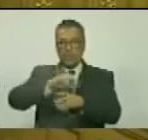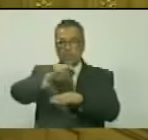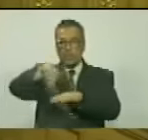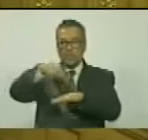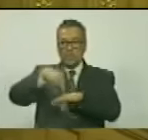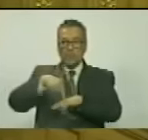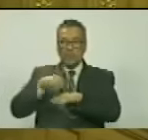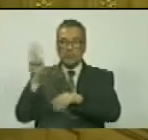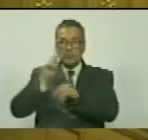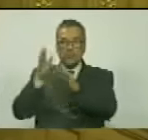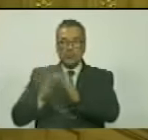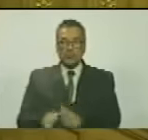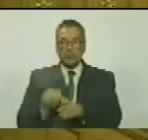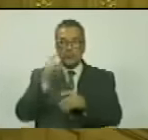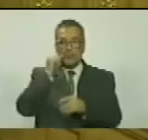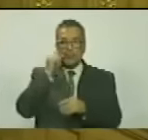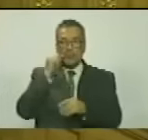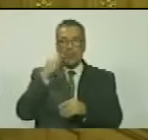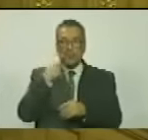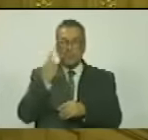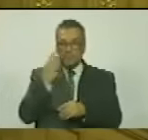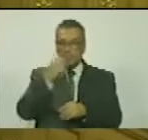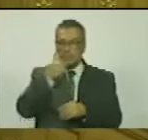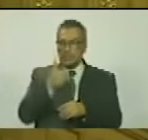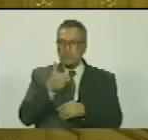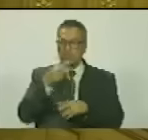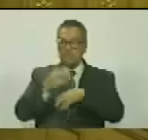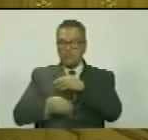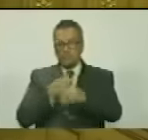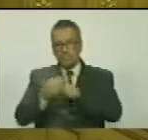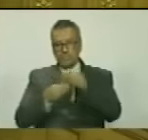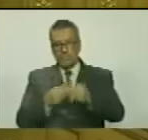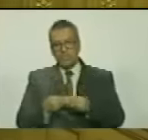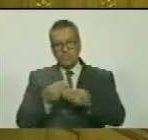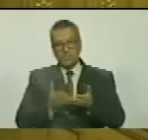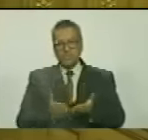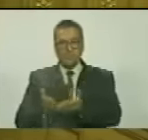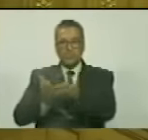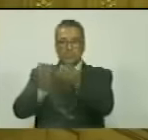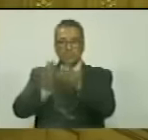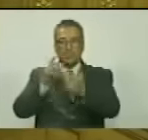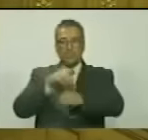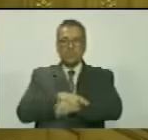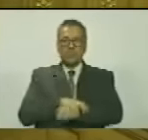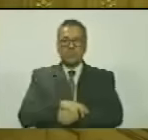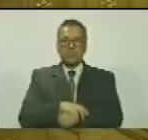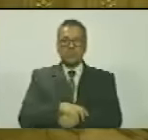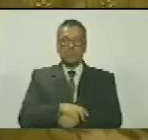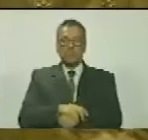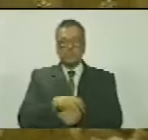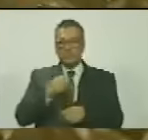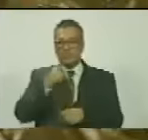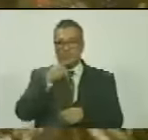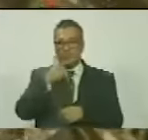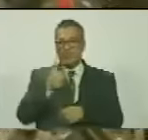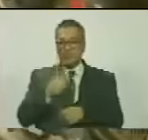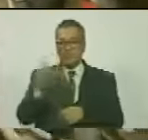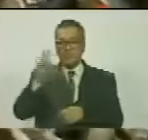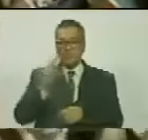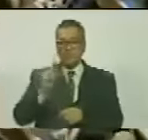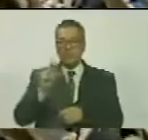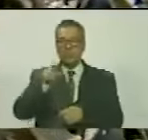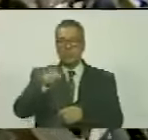a venezolanos y venezolanas ilustres que hayan prestado servicios eminentes a la